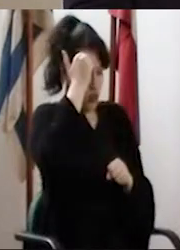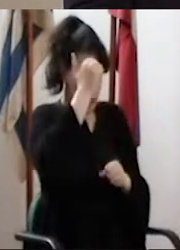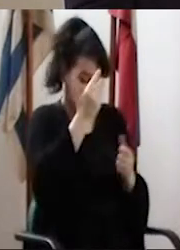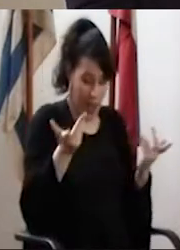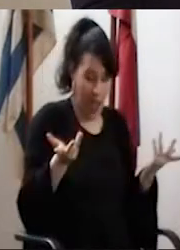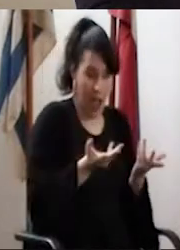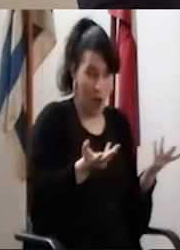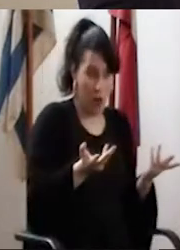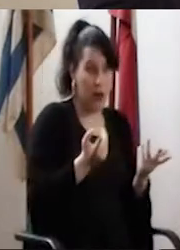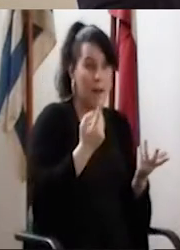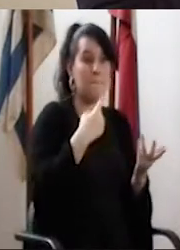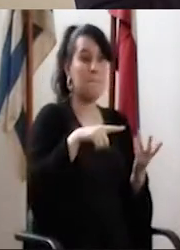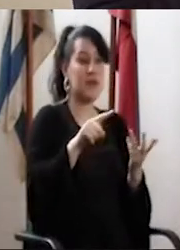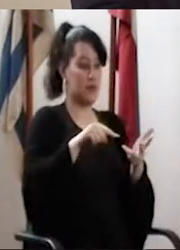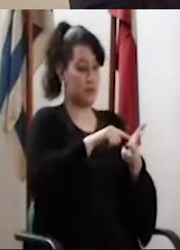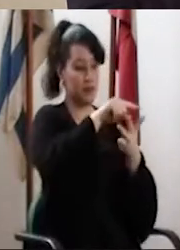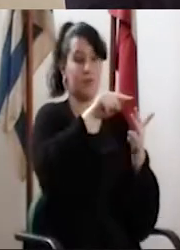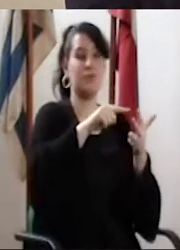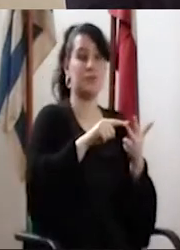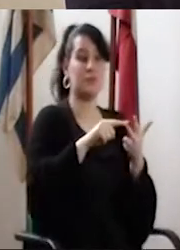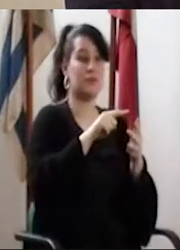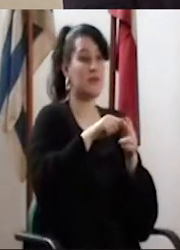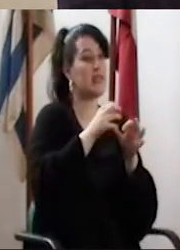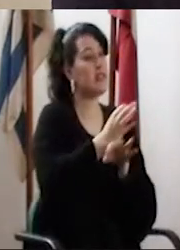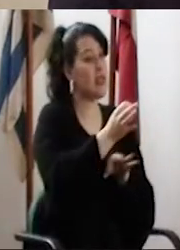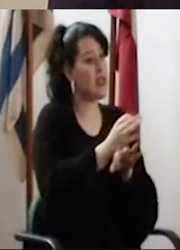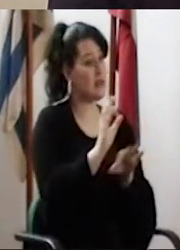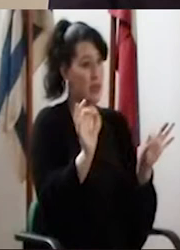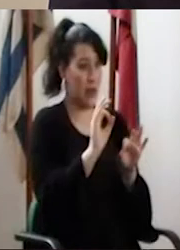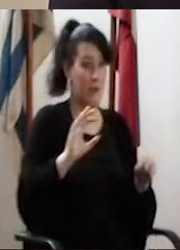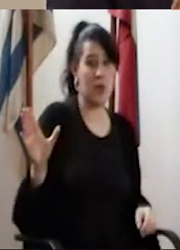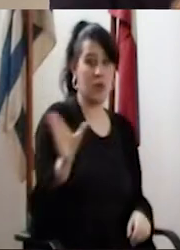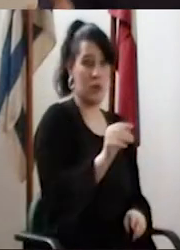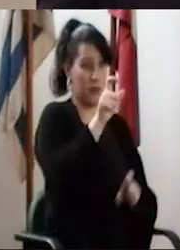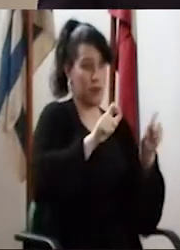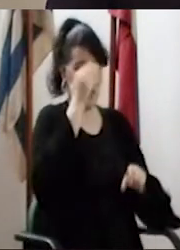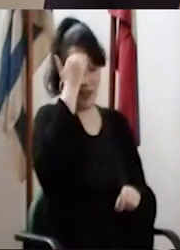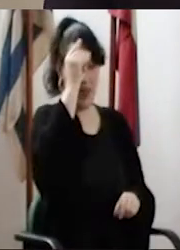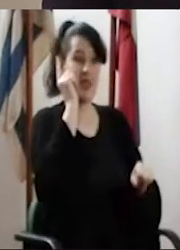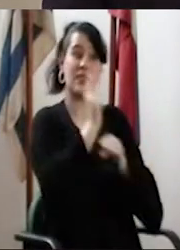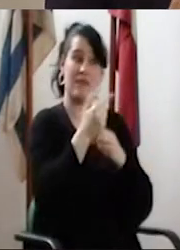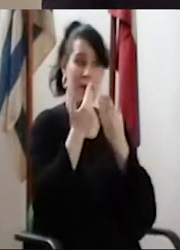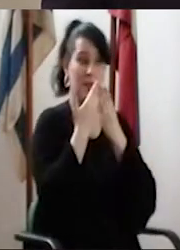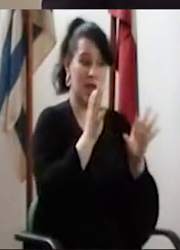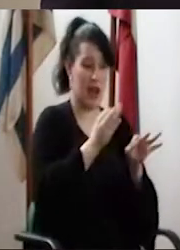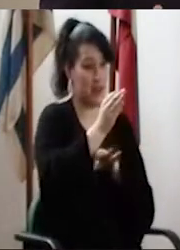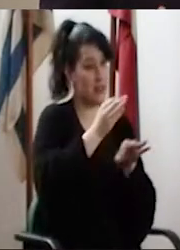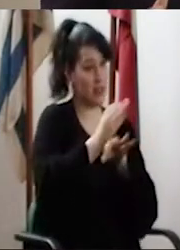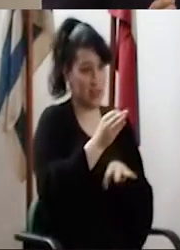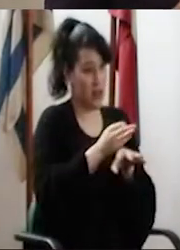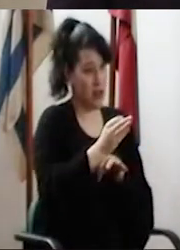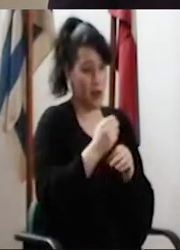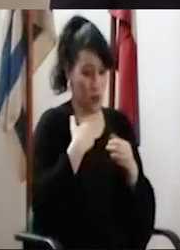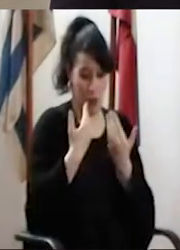docente al día de hoy, pero que no desarrollan enseñanza de grado. Porque todos los docentes van a tener que